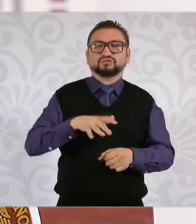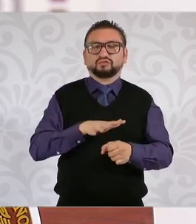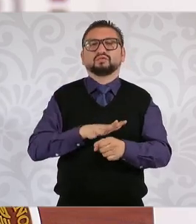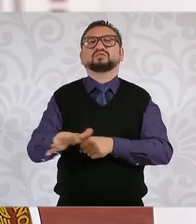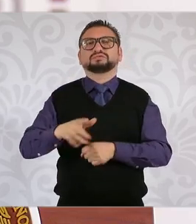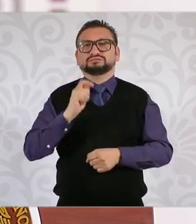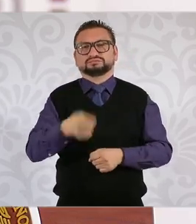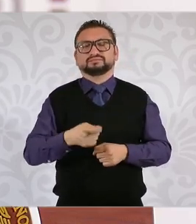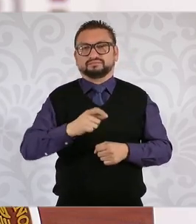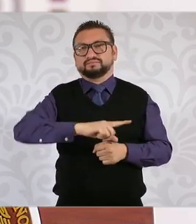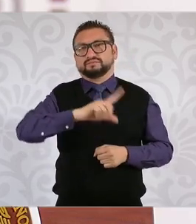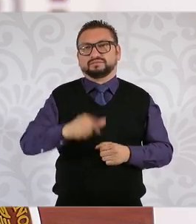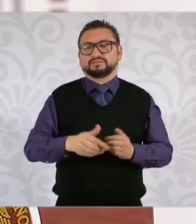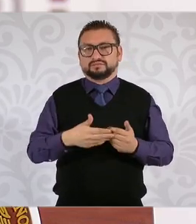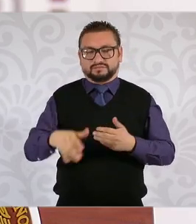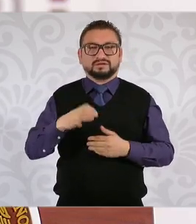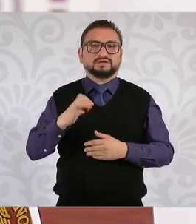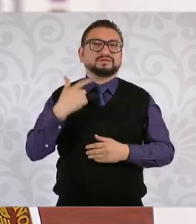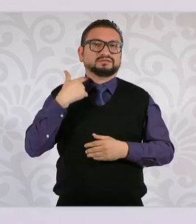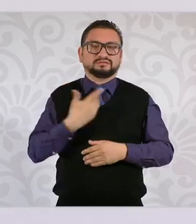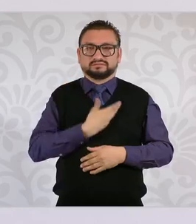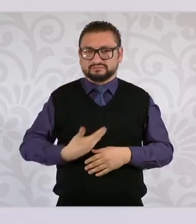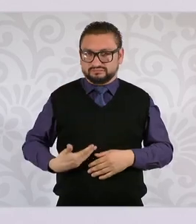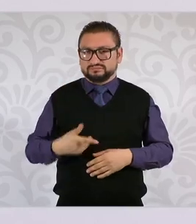y qué va a decir el expresidente